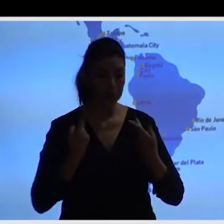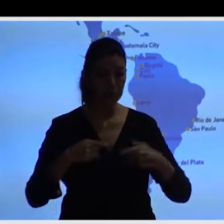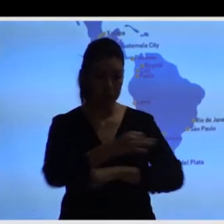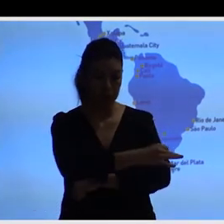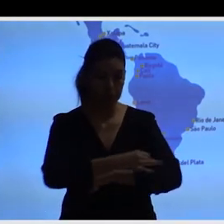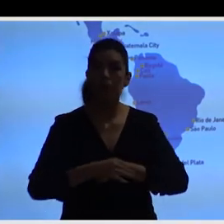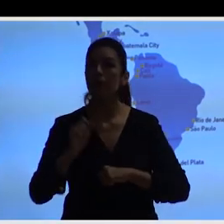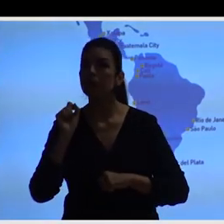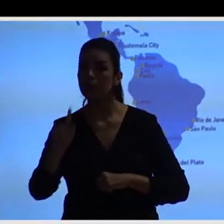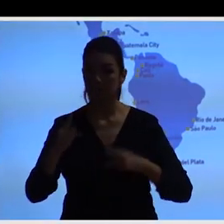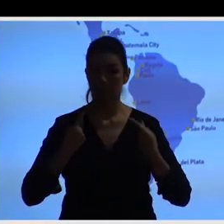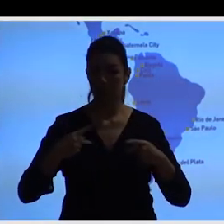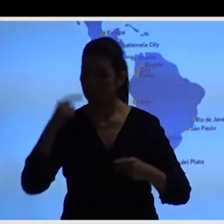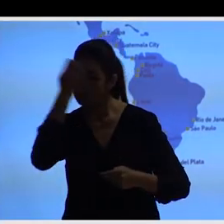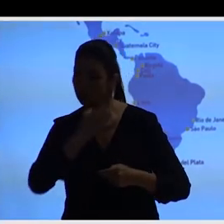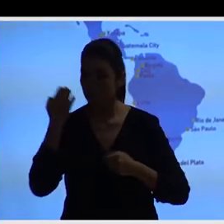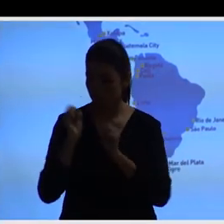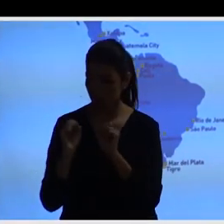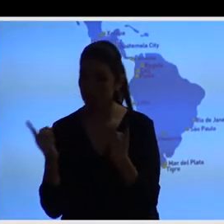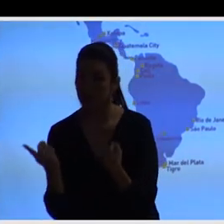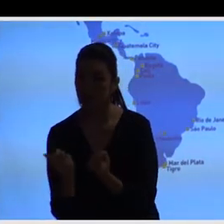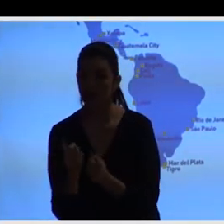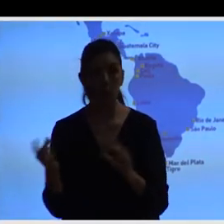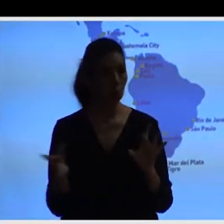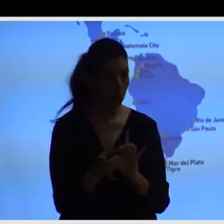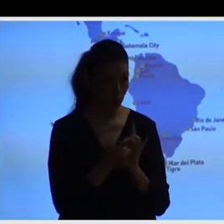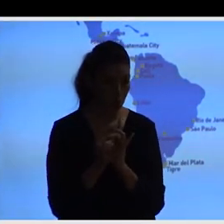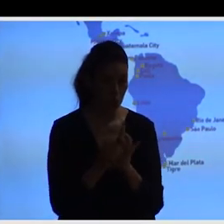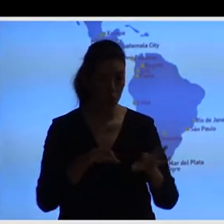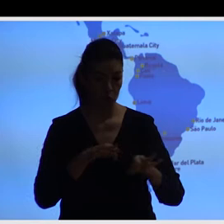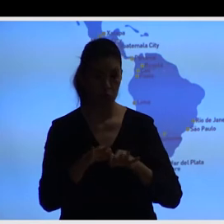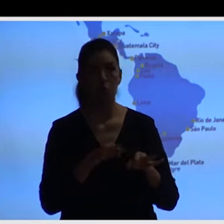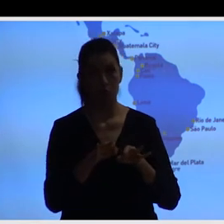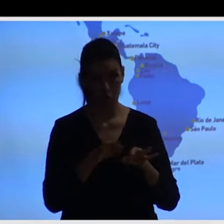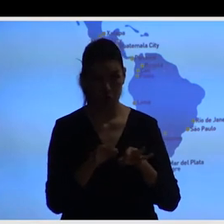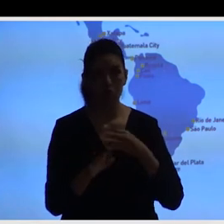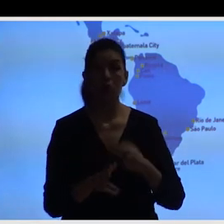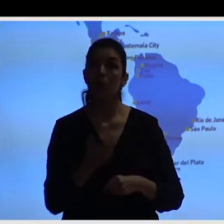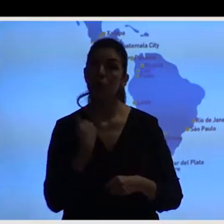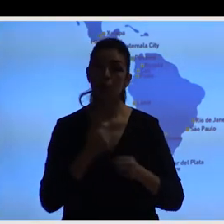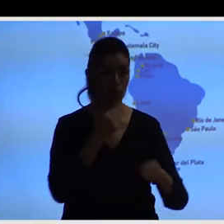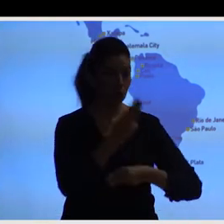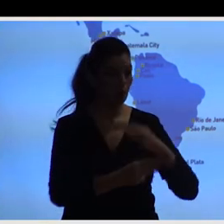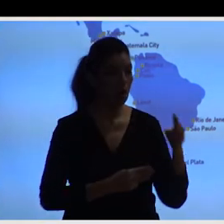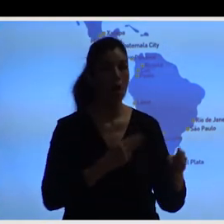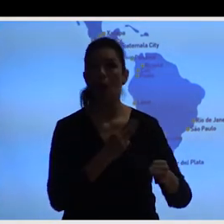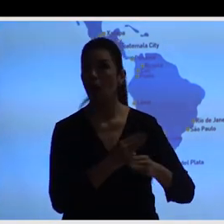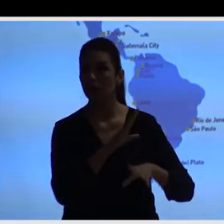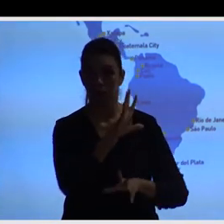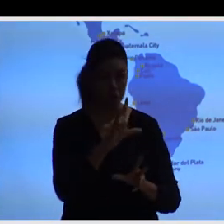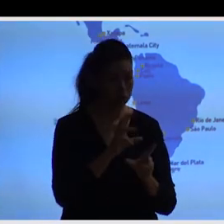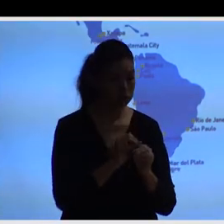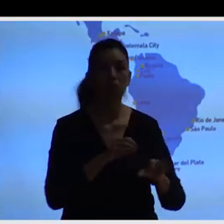Desde esta plataforma, bastante pequeña, pero ágil, trabajamos en todo el mundo. Y el grupo es súper